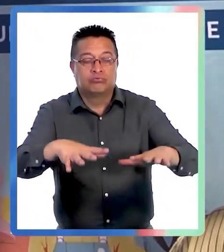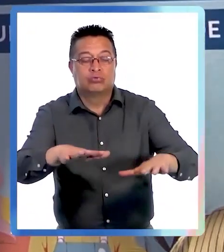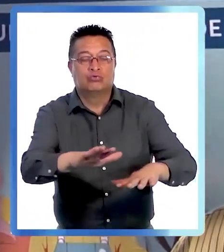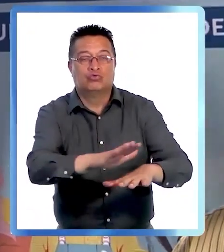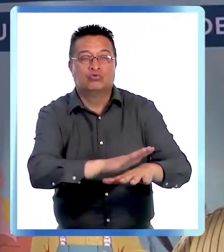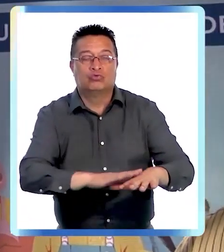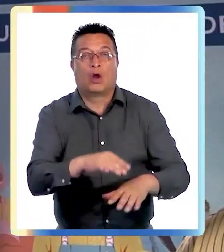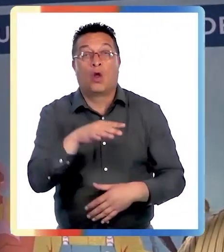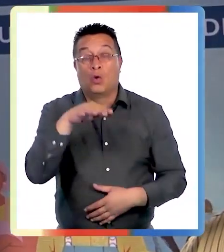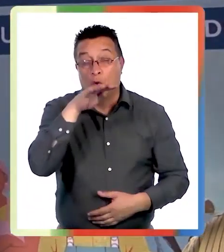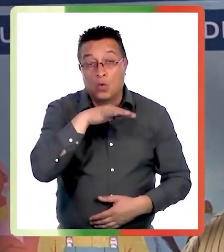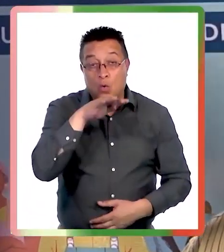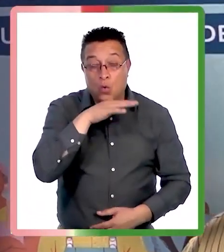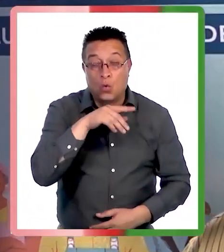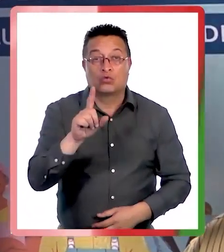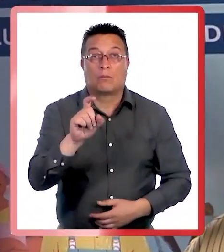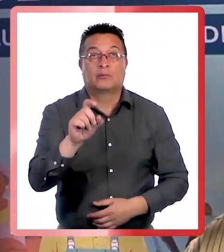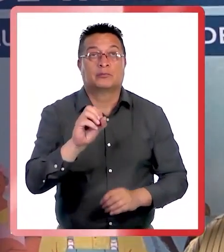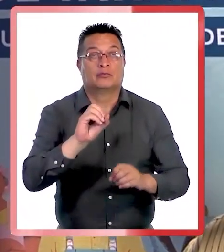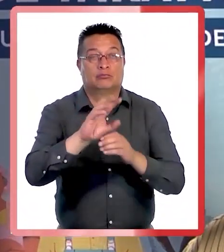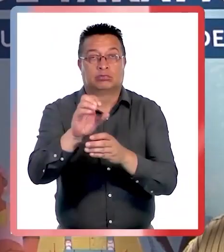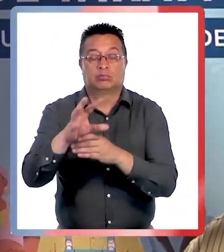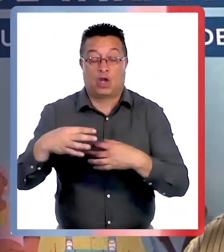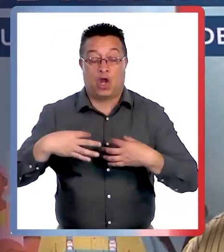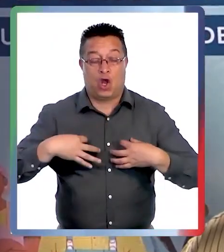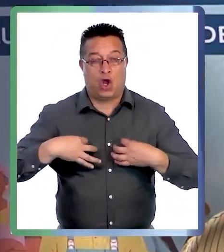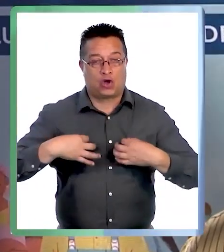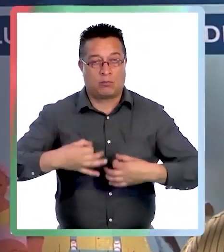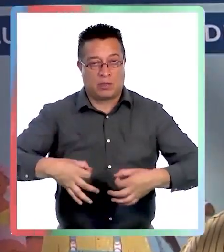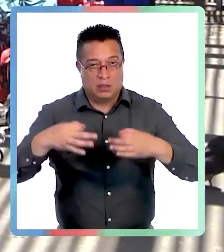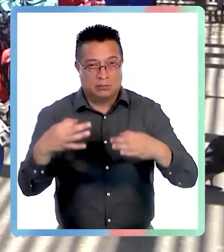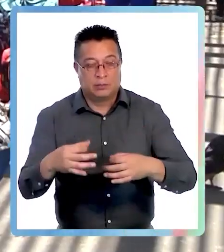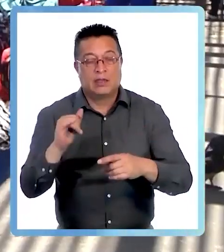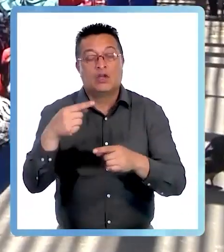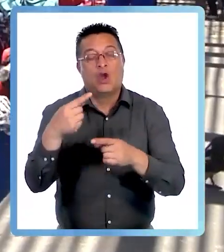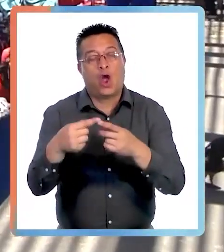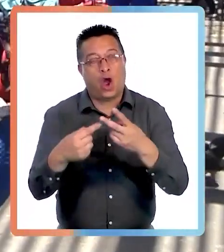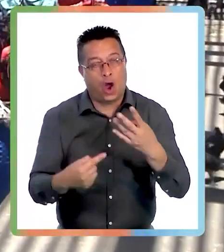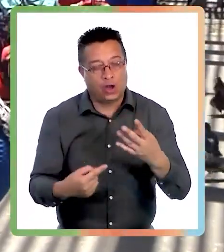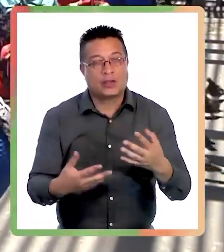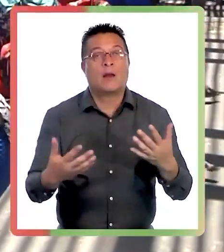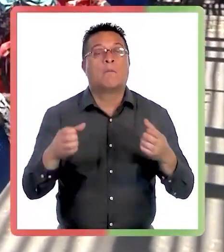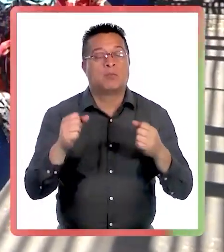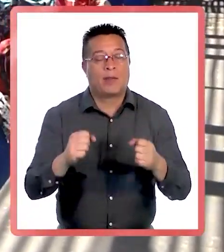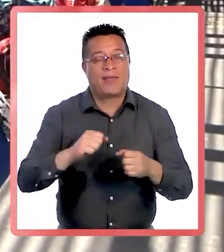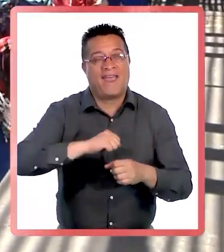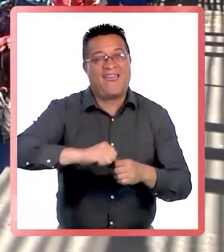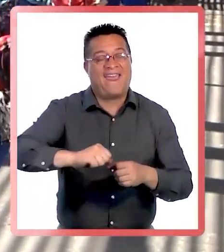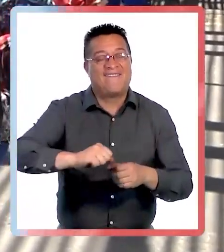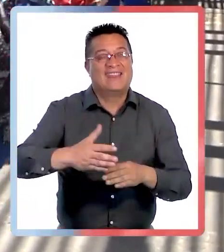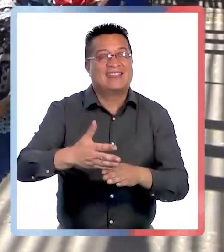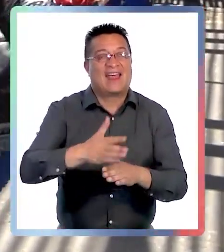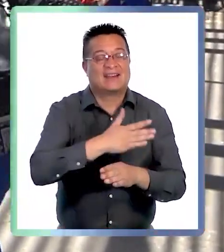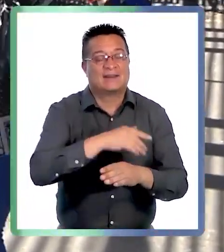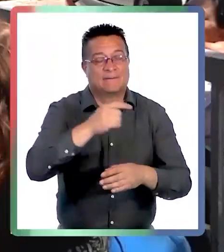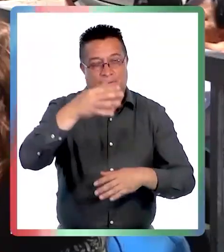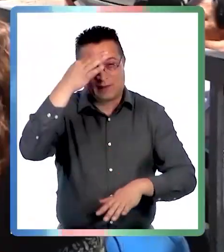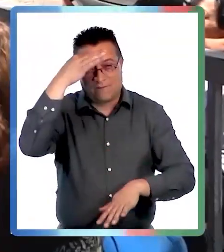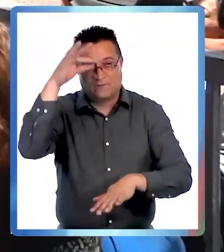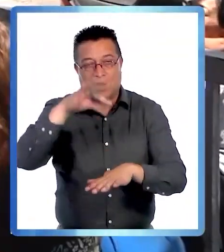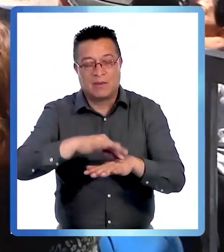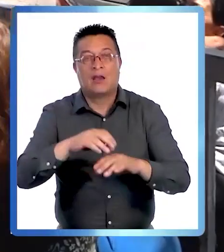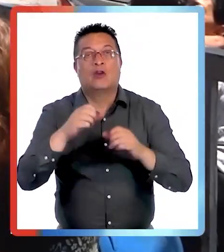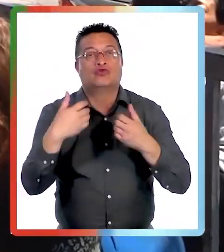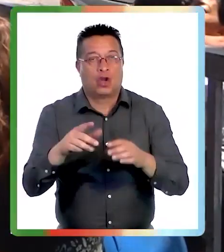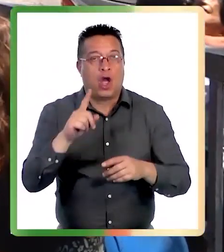el uso de repelentes y de ropa adecuada y otros más, para así poder evitar estas enfermedades que ya